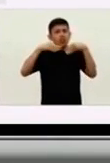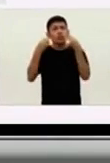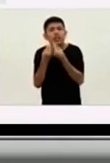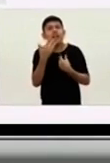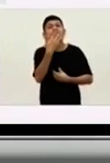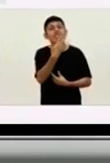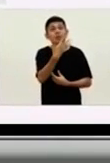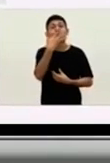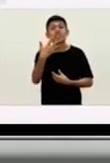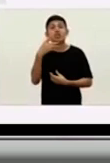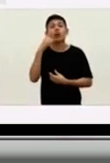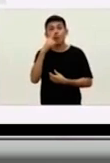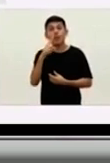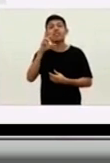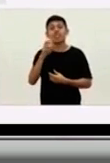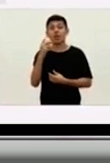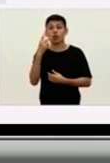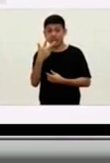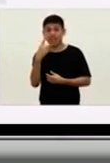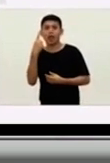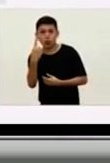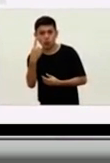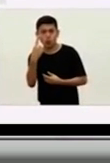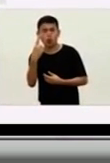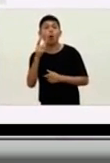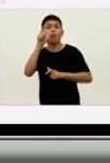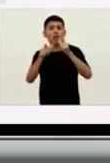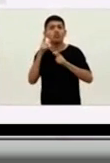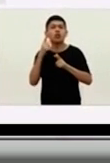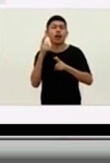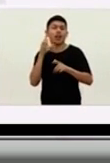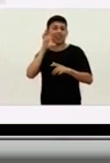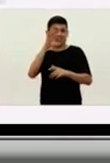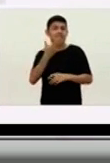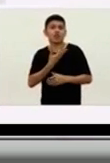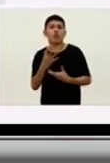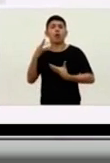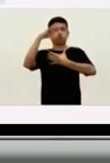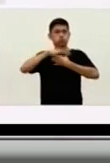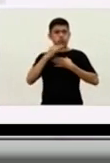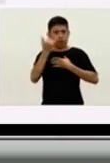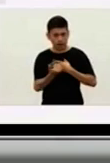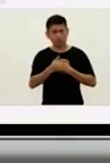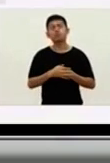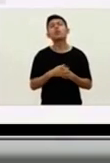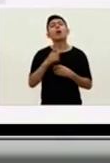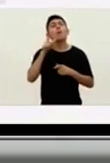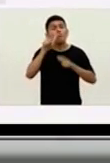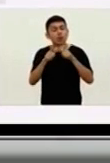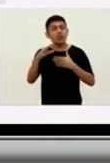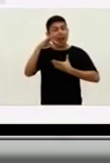55.031 santafesinos que han padecido la enfermedad. De los casos